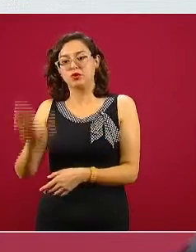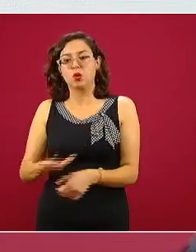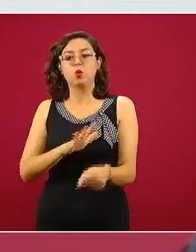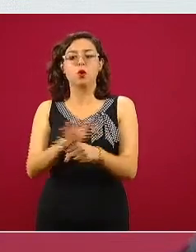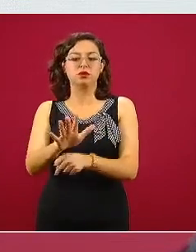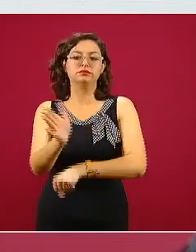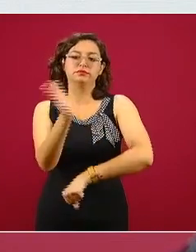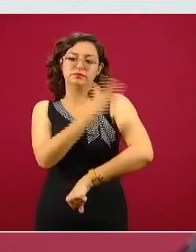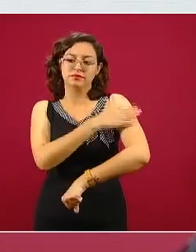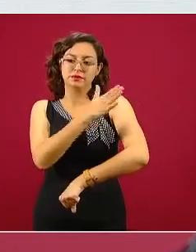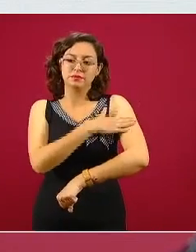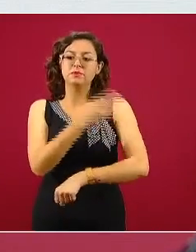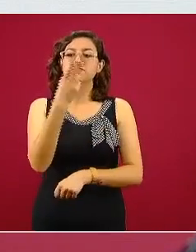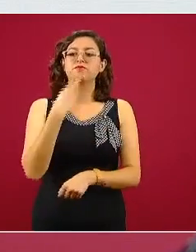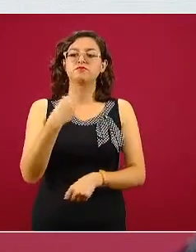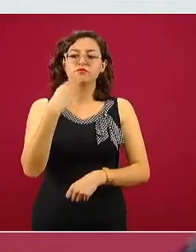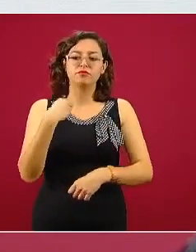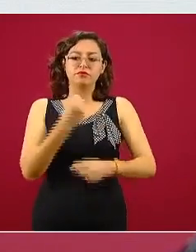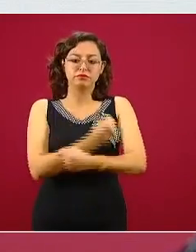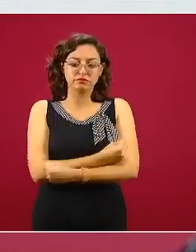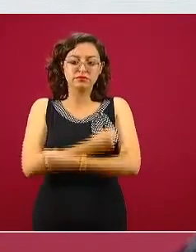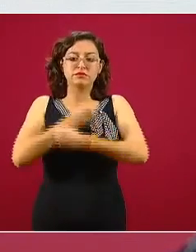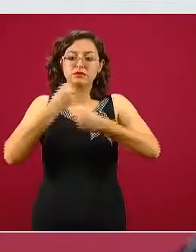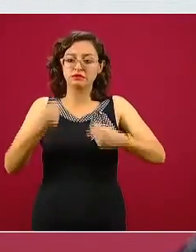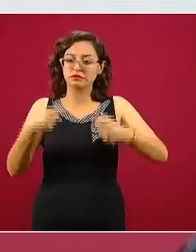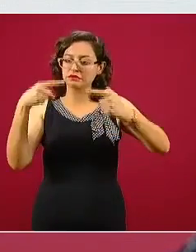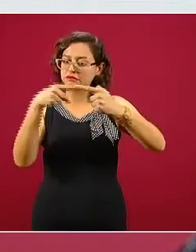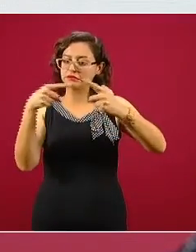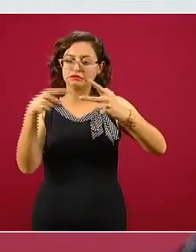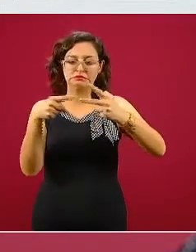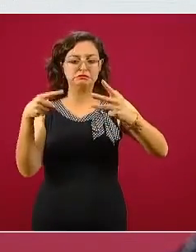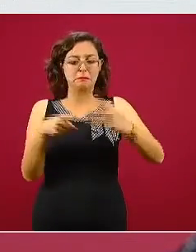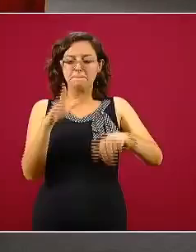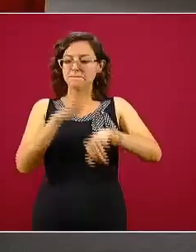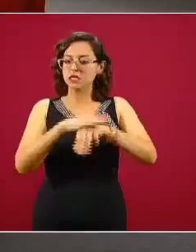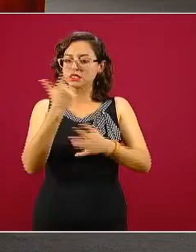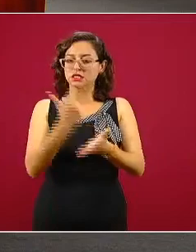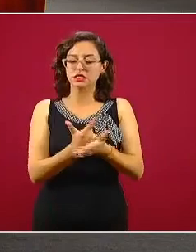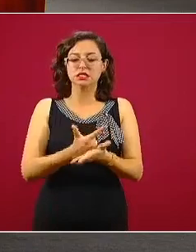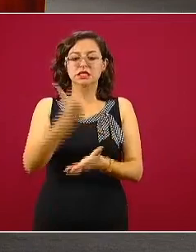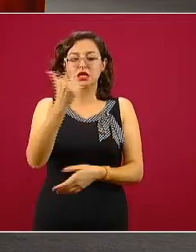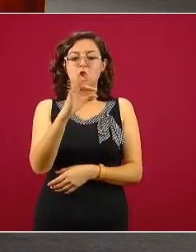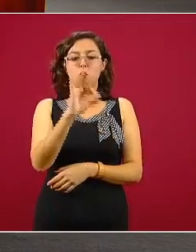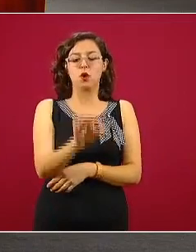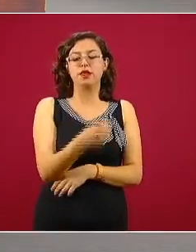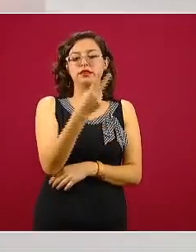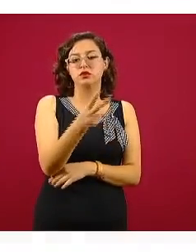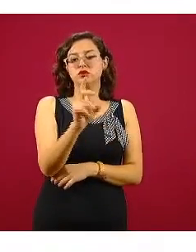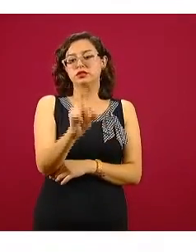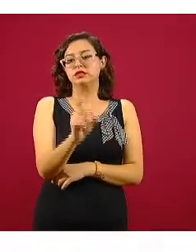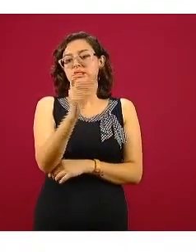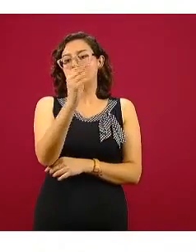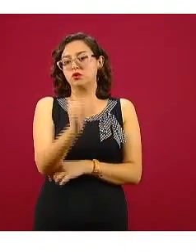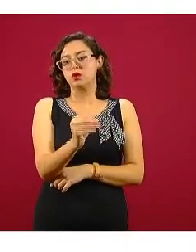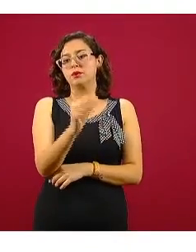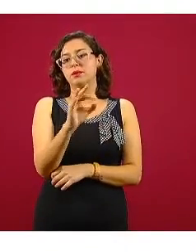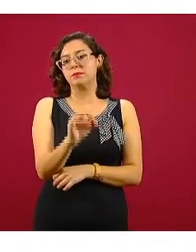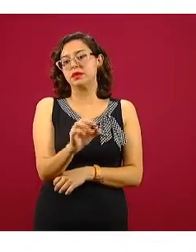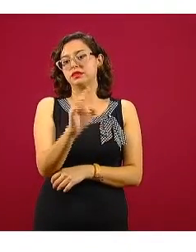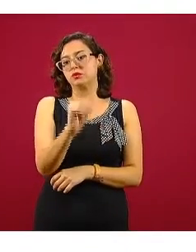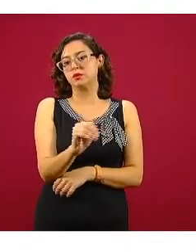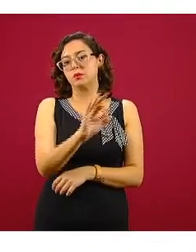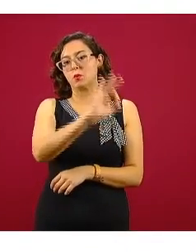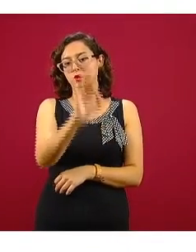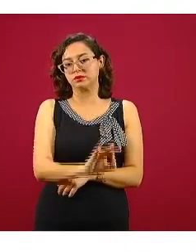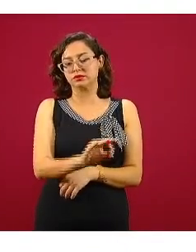hipertensión, diabetes y obesidad, las tres más importantes, con 42, 39 y 29% respectivamente.